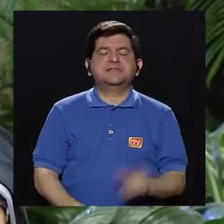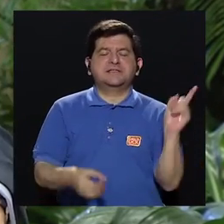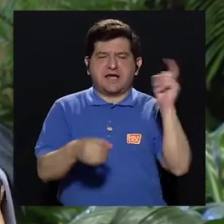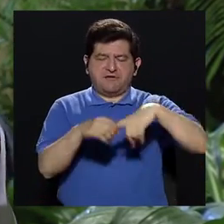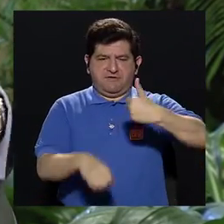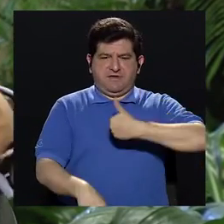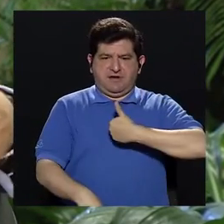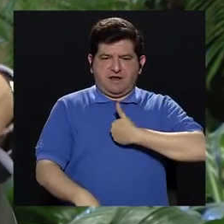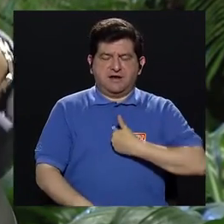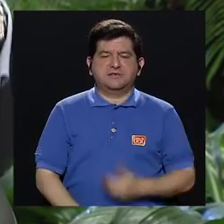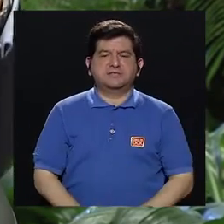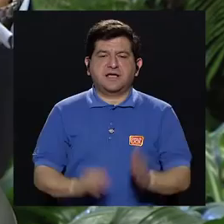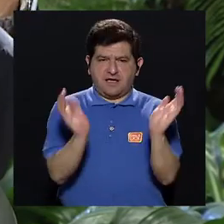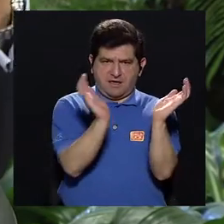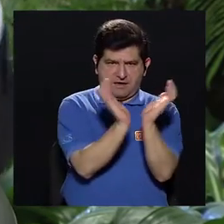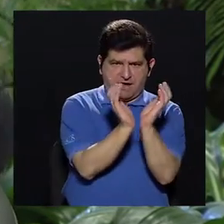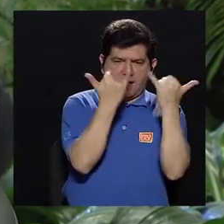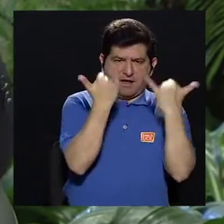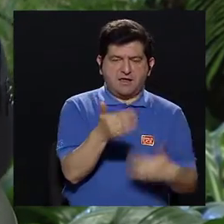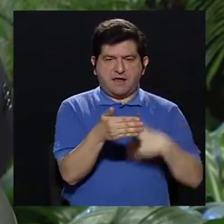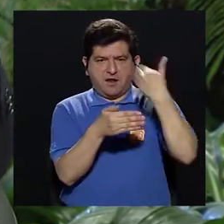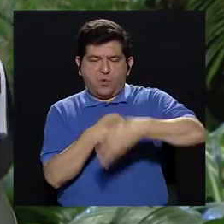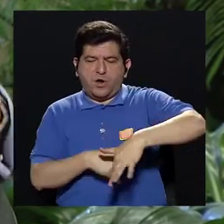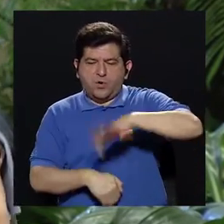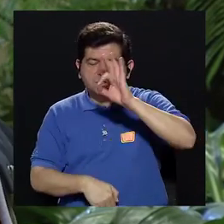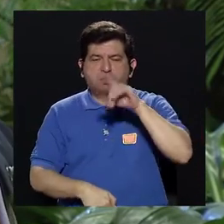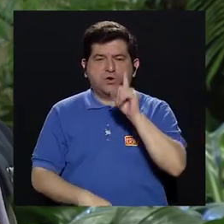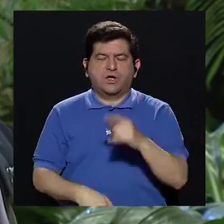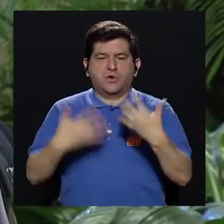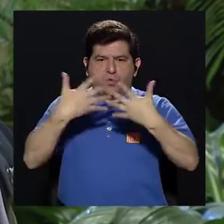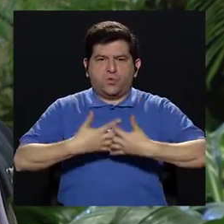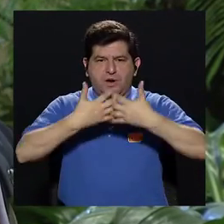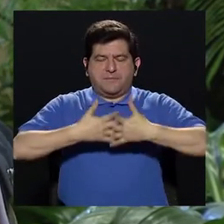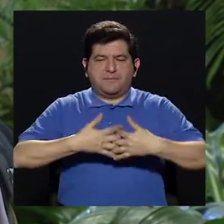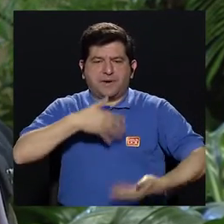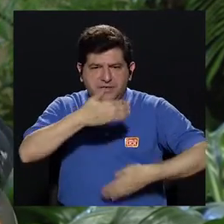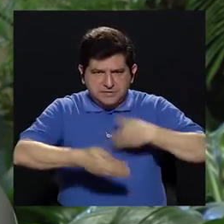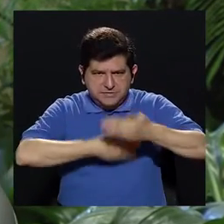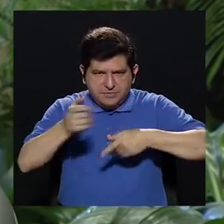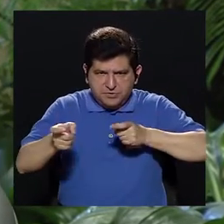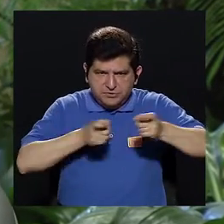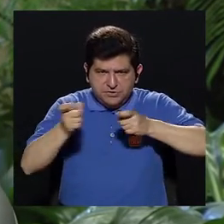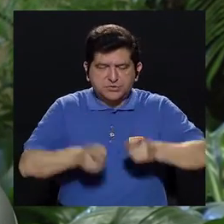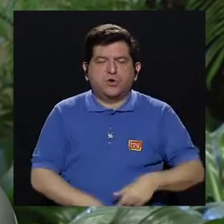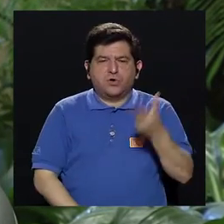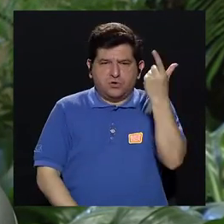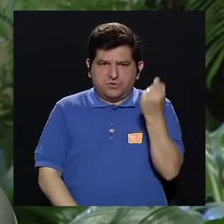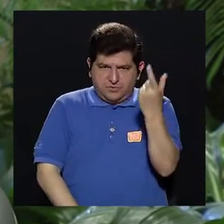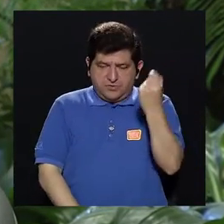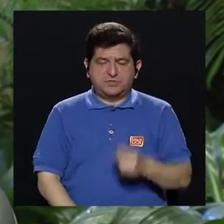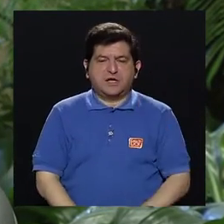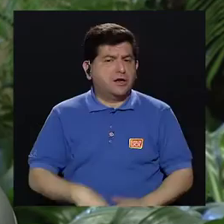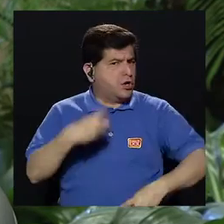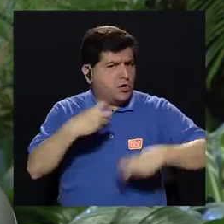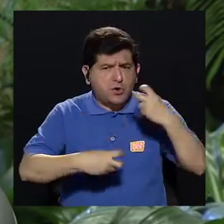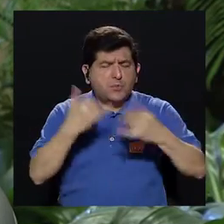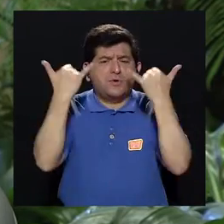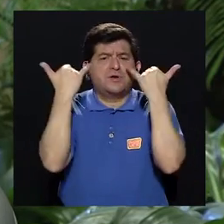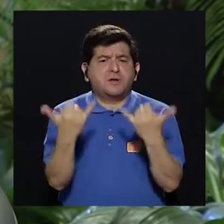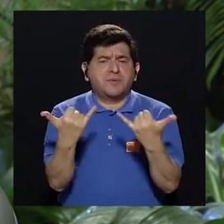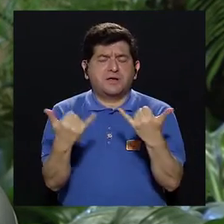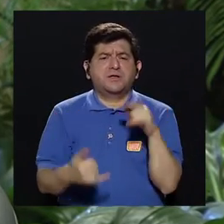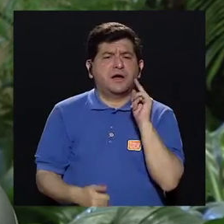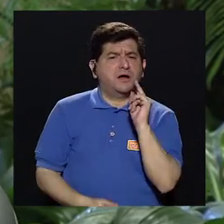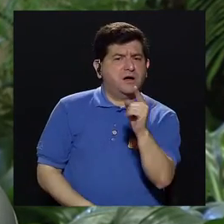afiliarse a la caja y ya después escoger una operadora de pensiones. O el problema no es tanto si ya